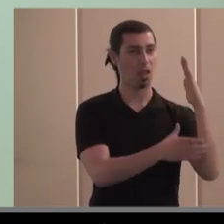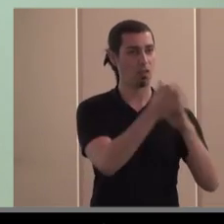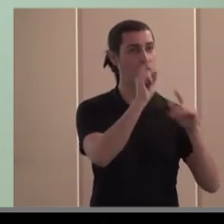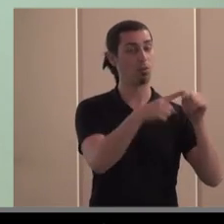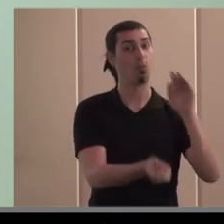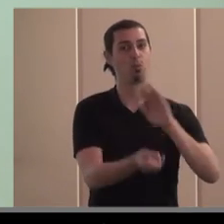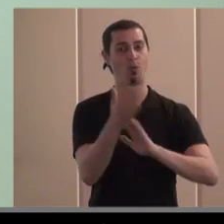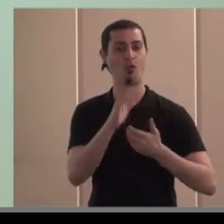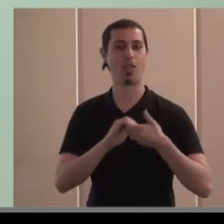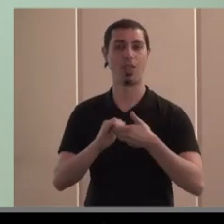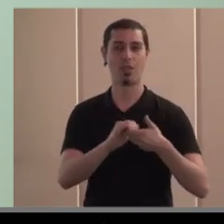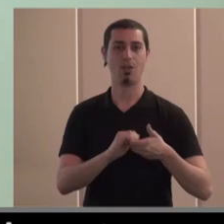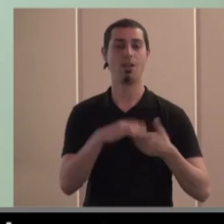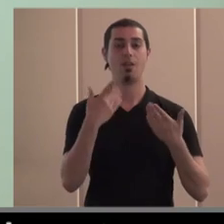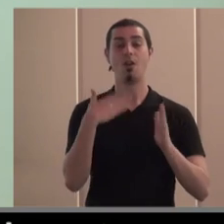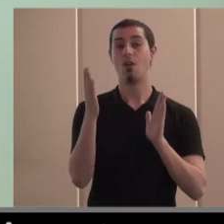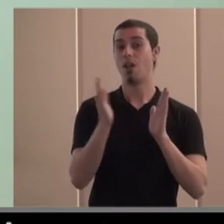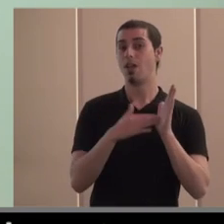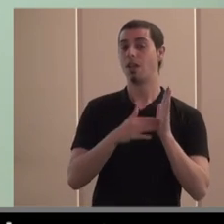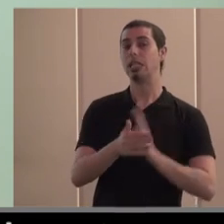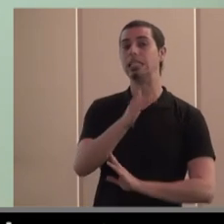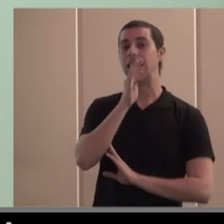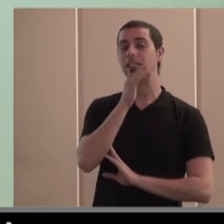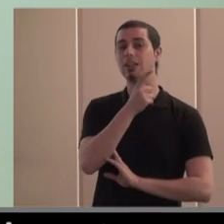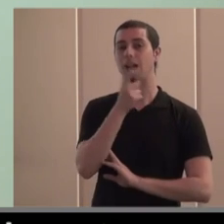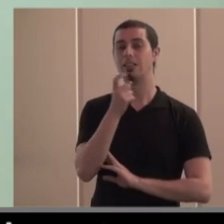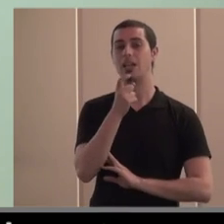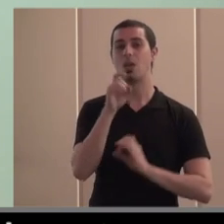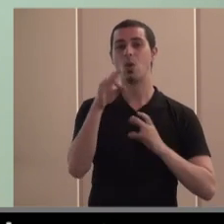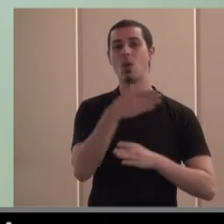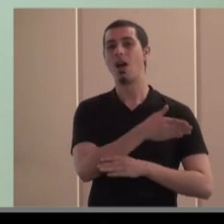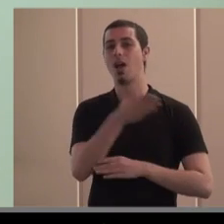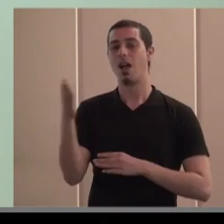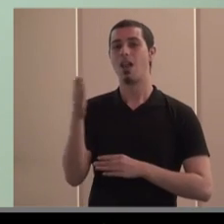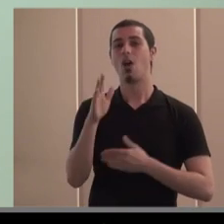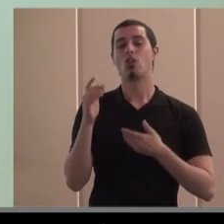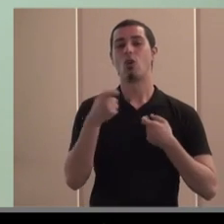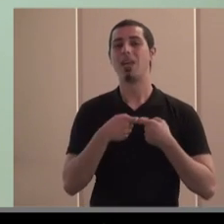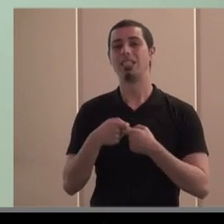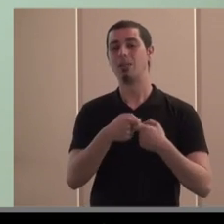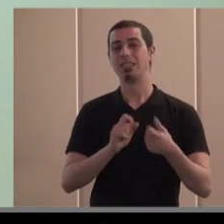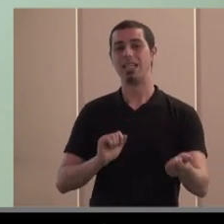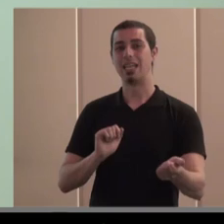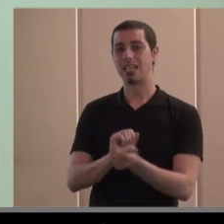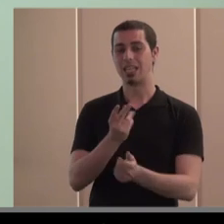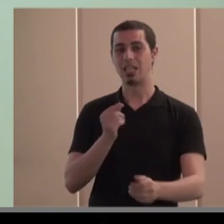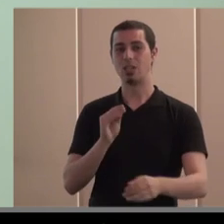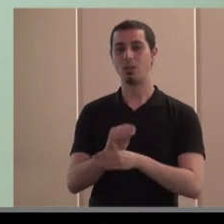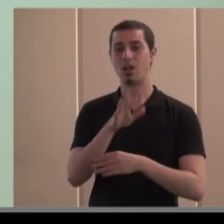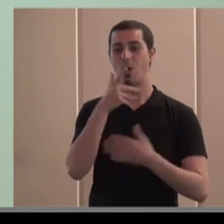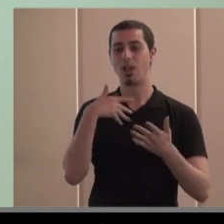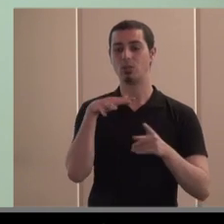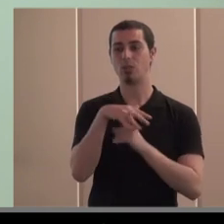la confederación a la comunidad valenciana les falta como a otras muchas las cooperativas de crédito que ahora están en un momento muy convulso